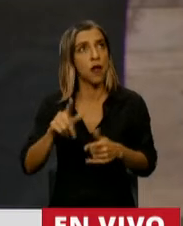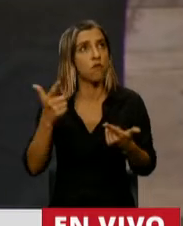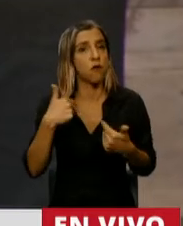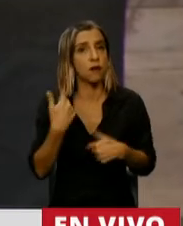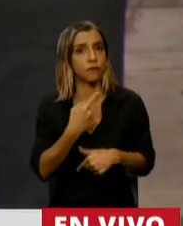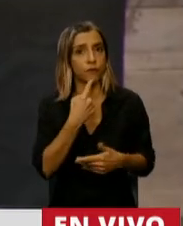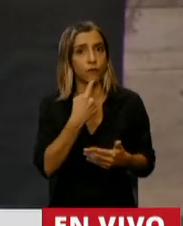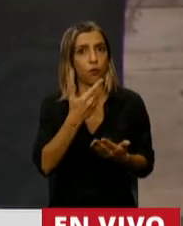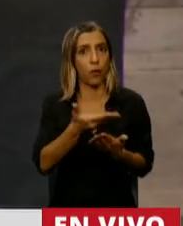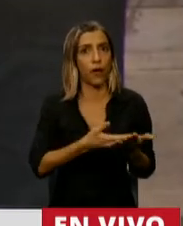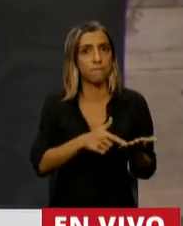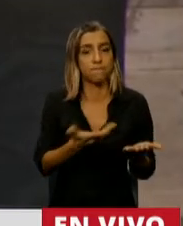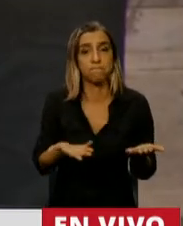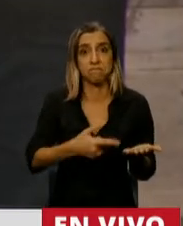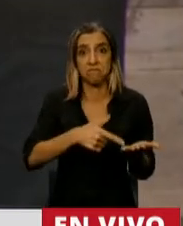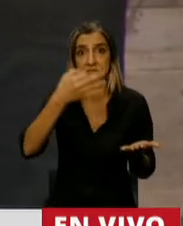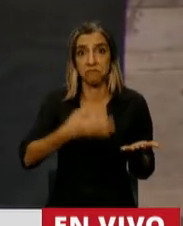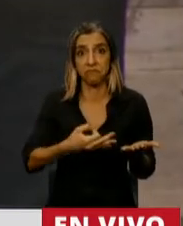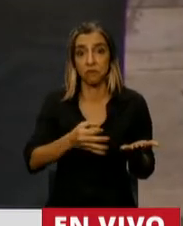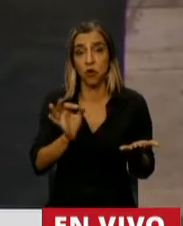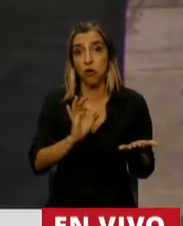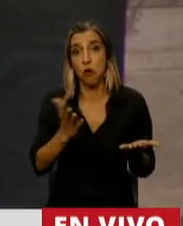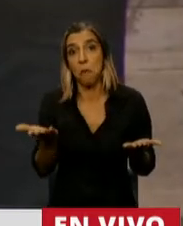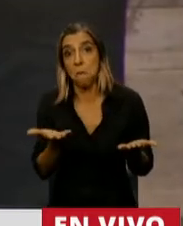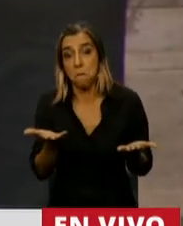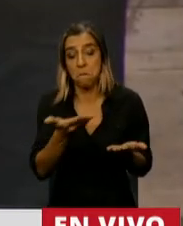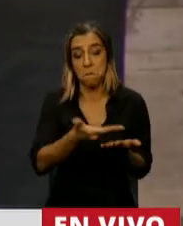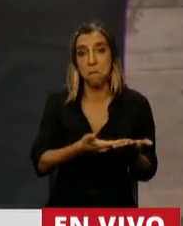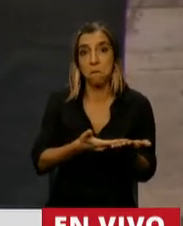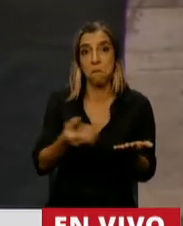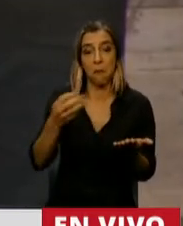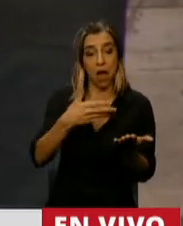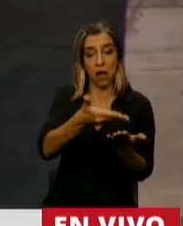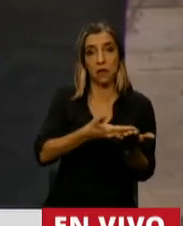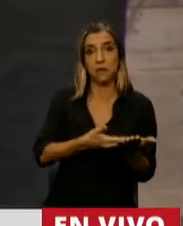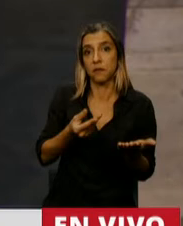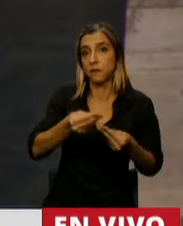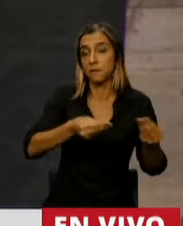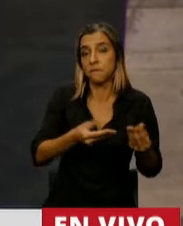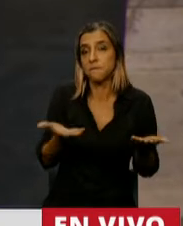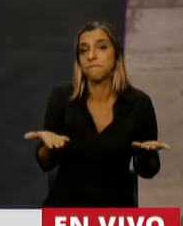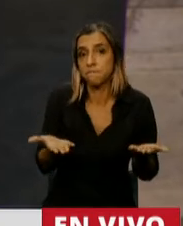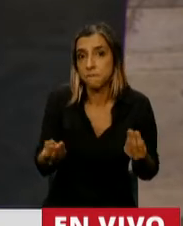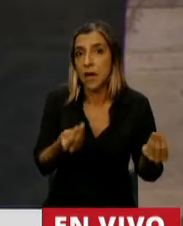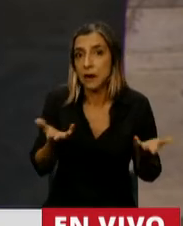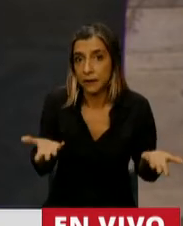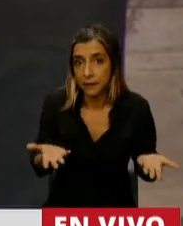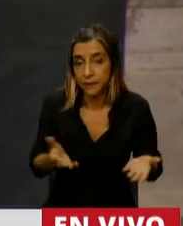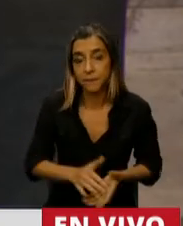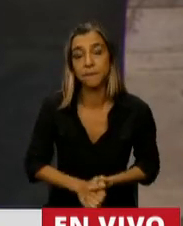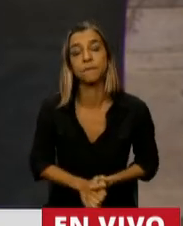ya de por sí la legitimidad y la intención de enviar este proyecto de presupuesto a esta Cámara.